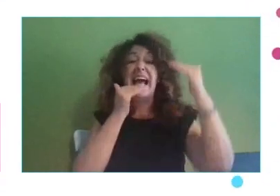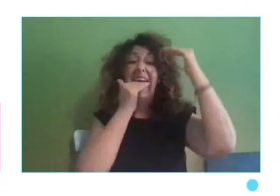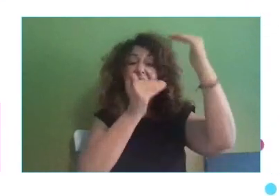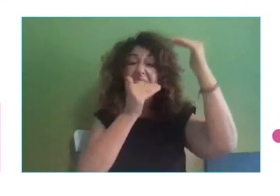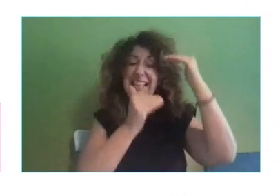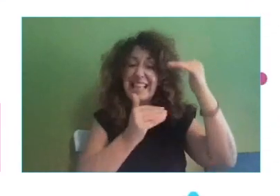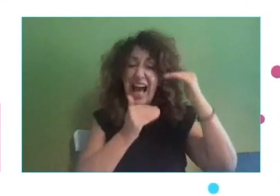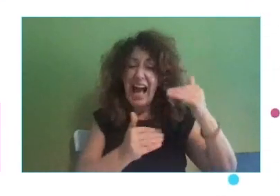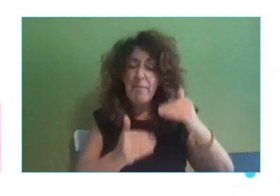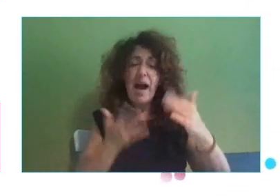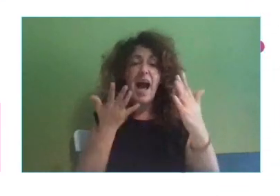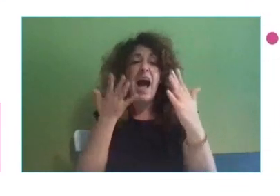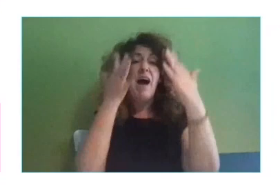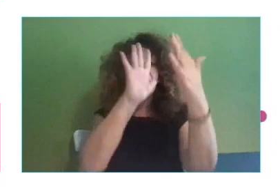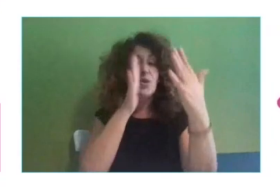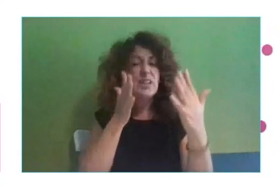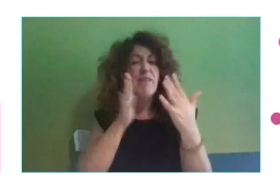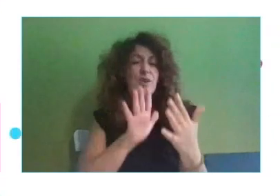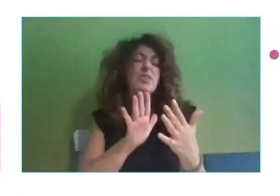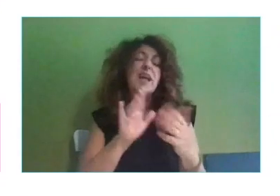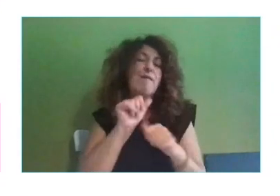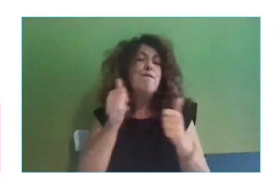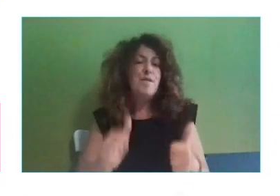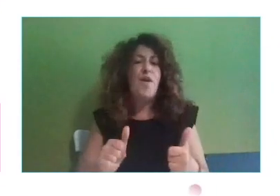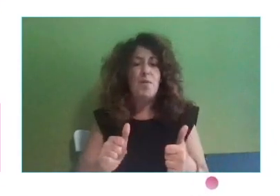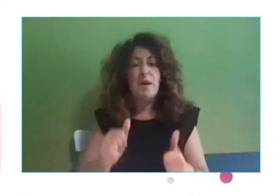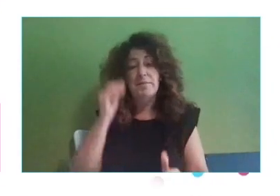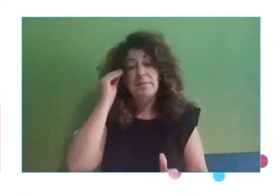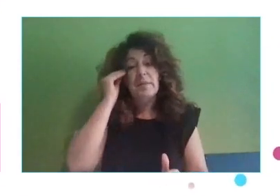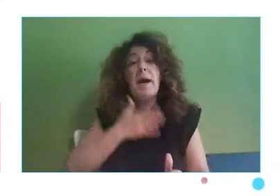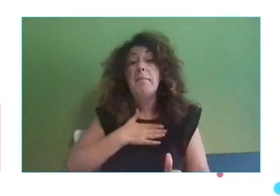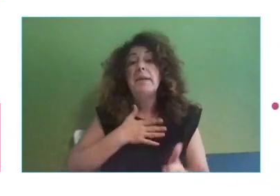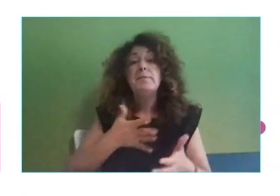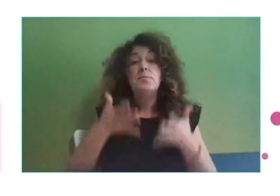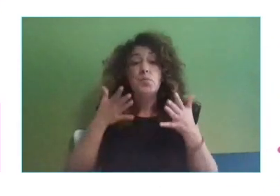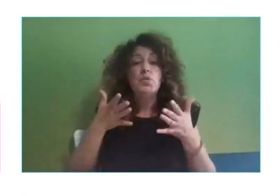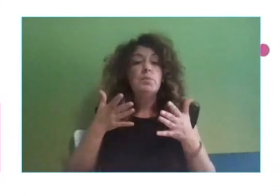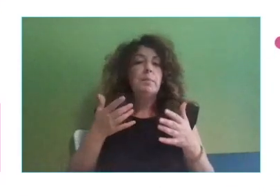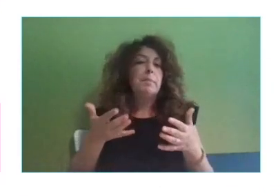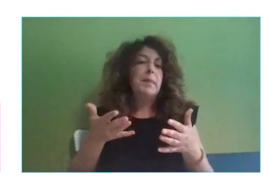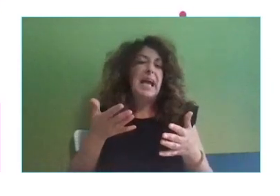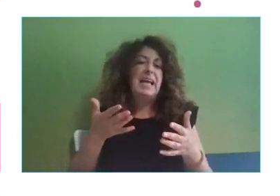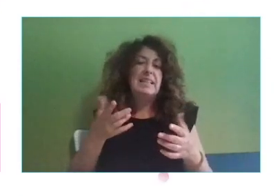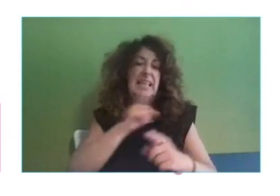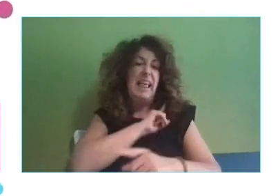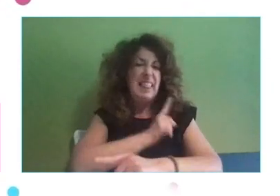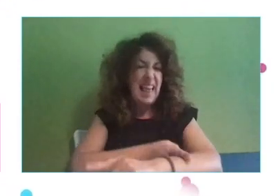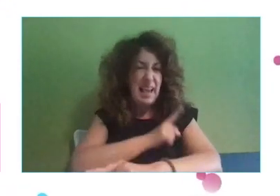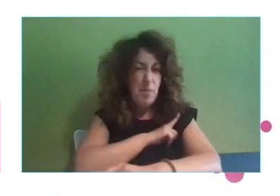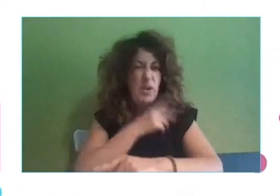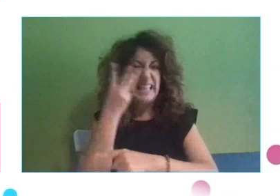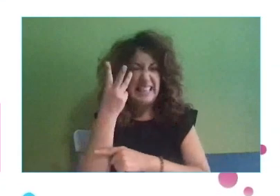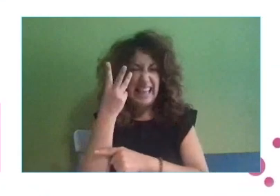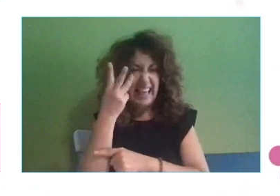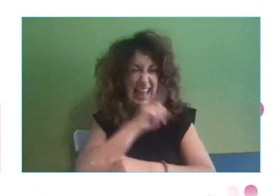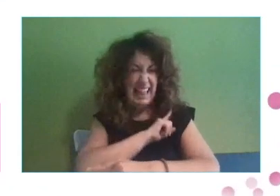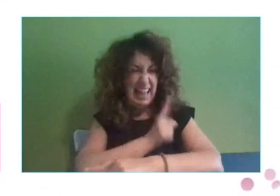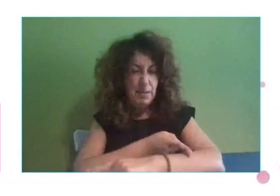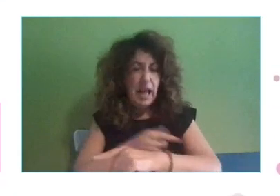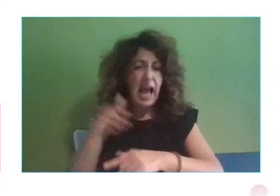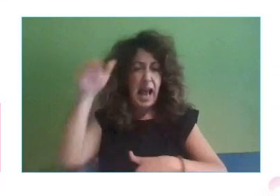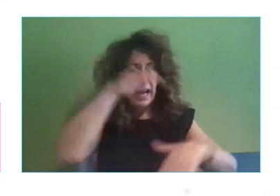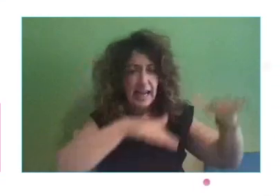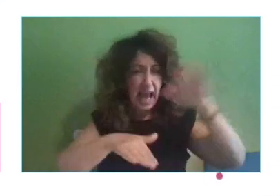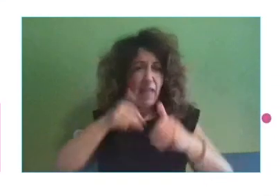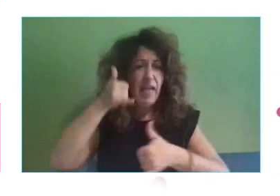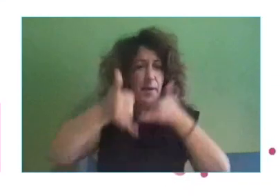razonable. Aquí introduzco un tema personal. A mí me encanta hacer triatlón y el triatlón tiene, pues, entre que nadas, entre que montas en bici y entre que corres,